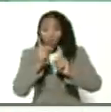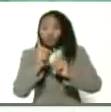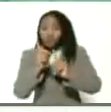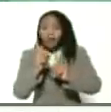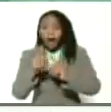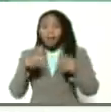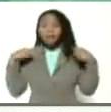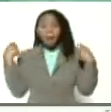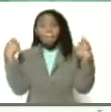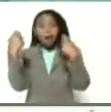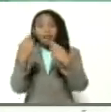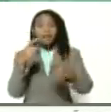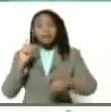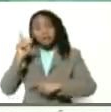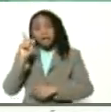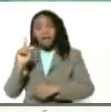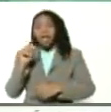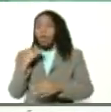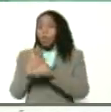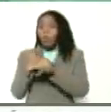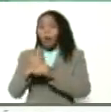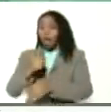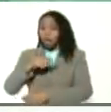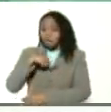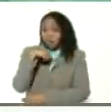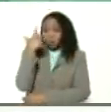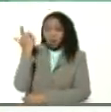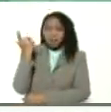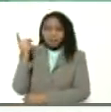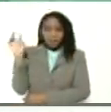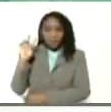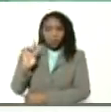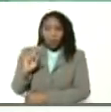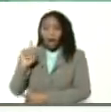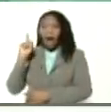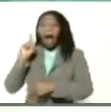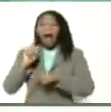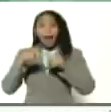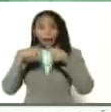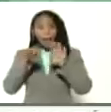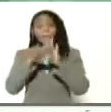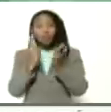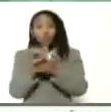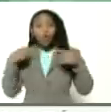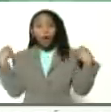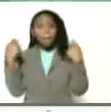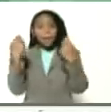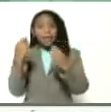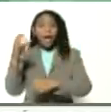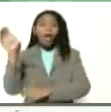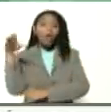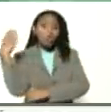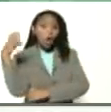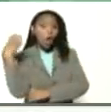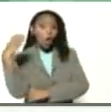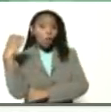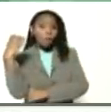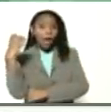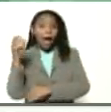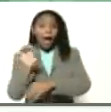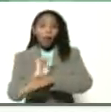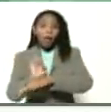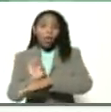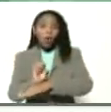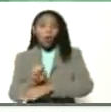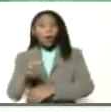avergonzados de ser venezolano. La campaña que hay en el mundo, en Colombia, en Ecuador, en